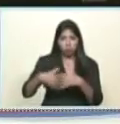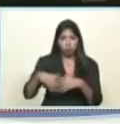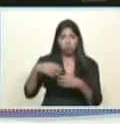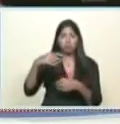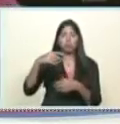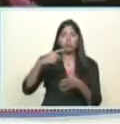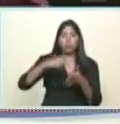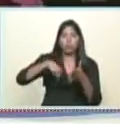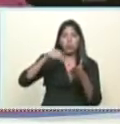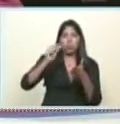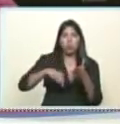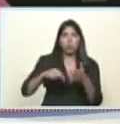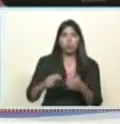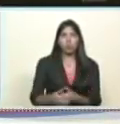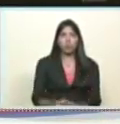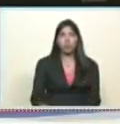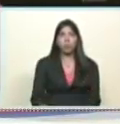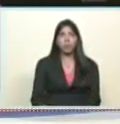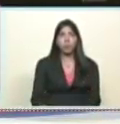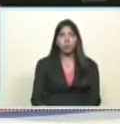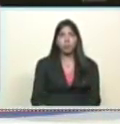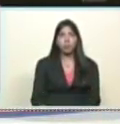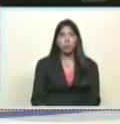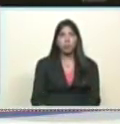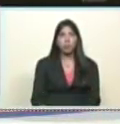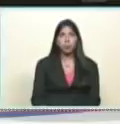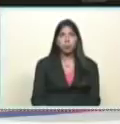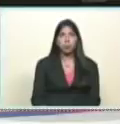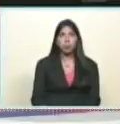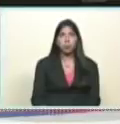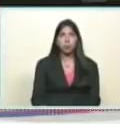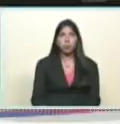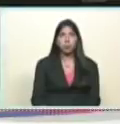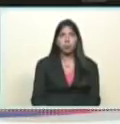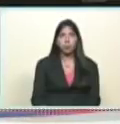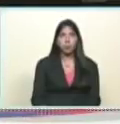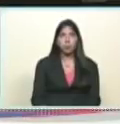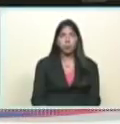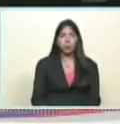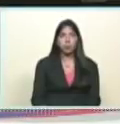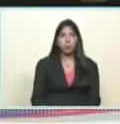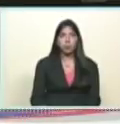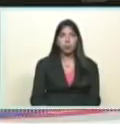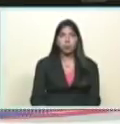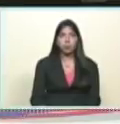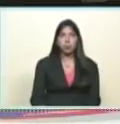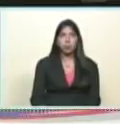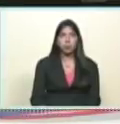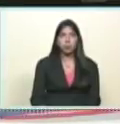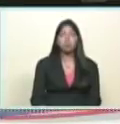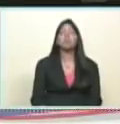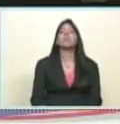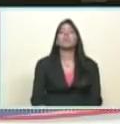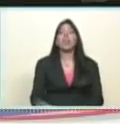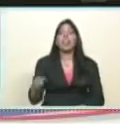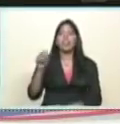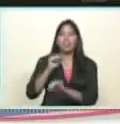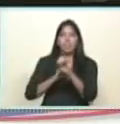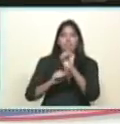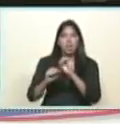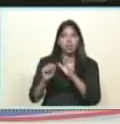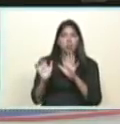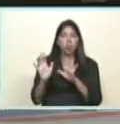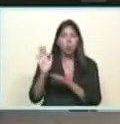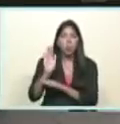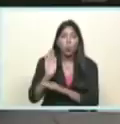los beneficios contractuales en la defensa del salario del